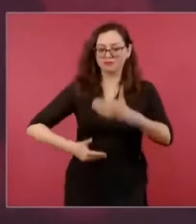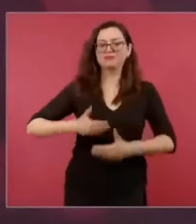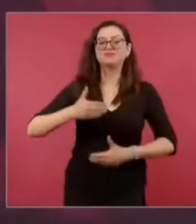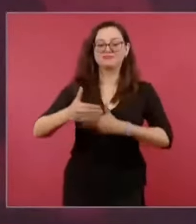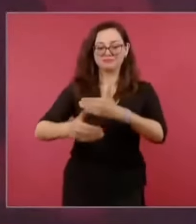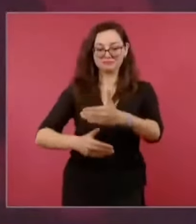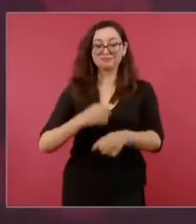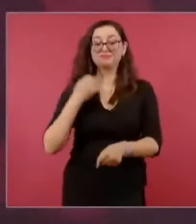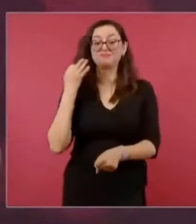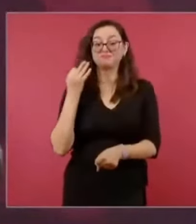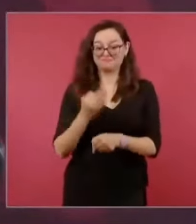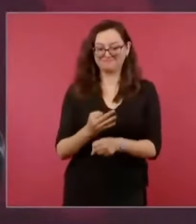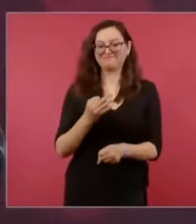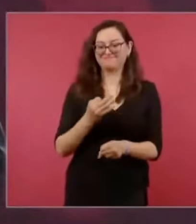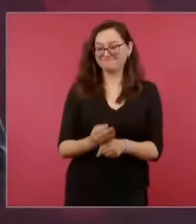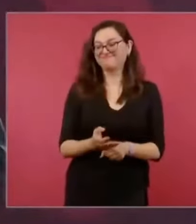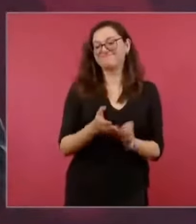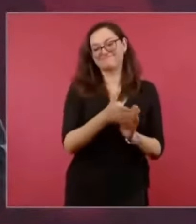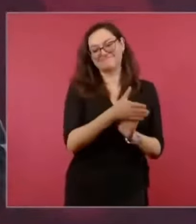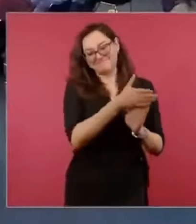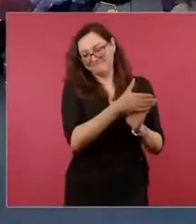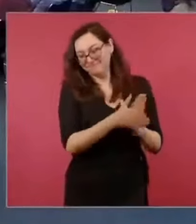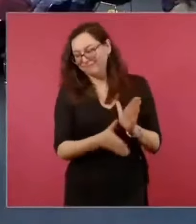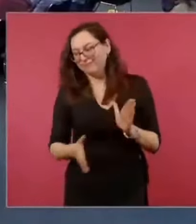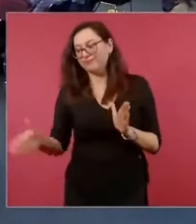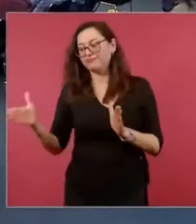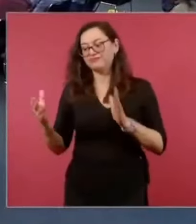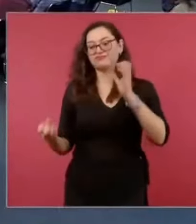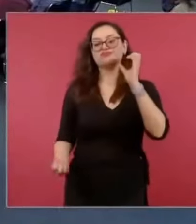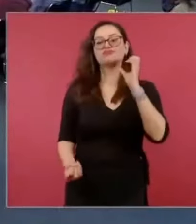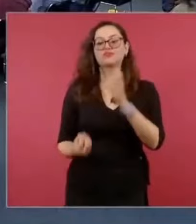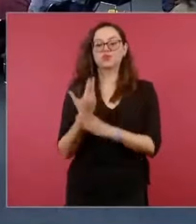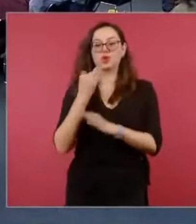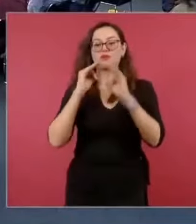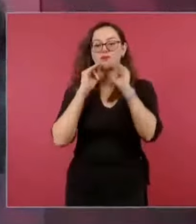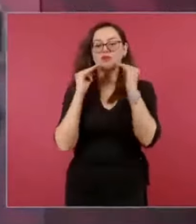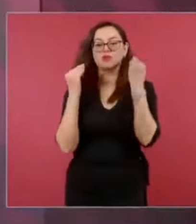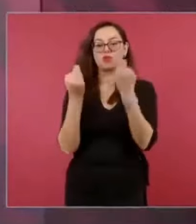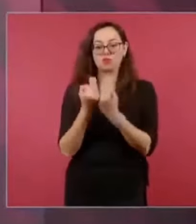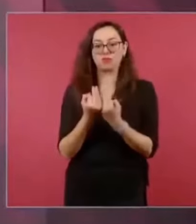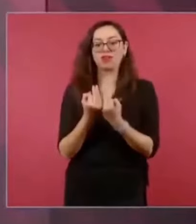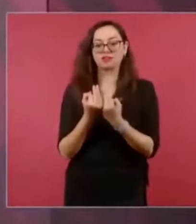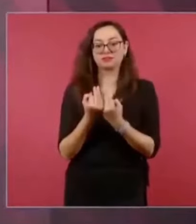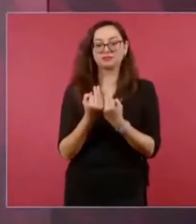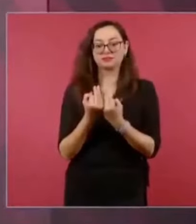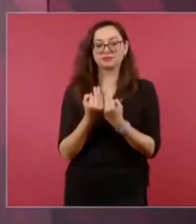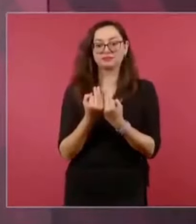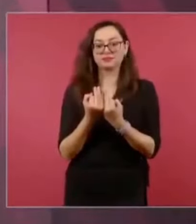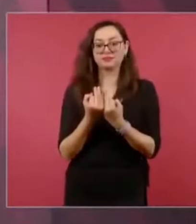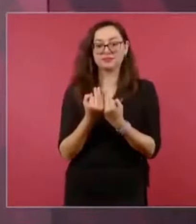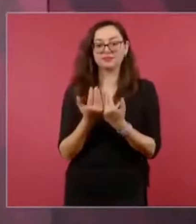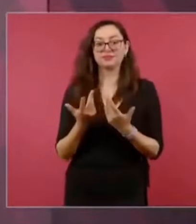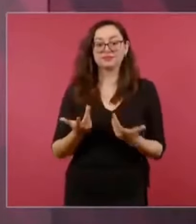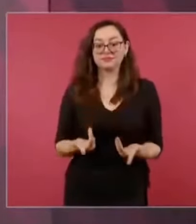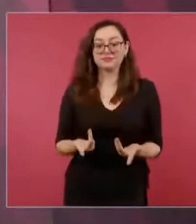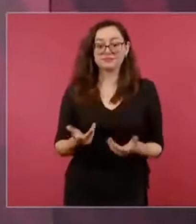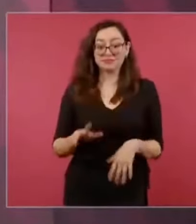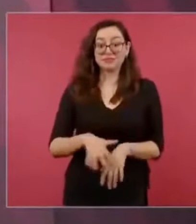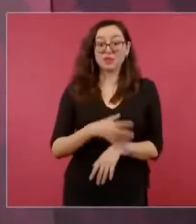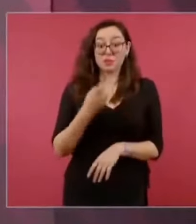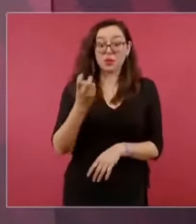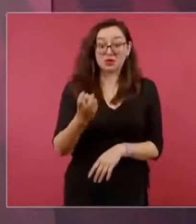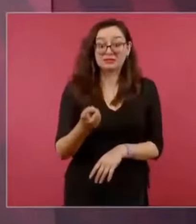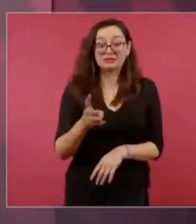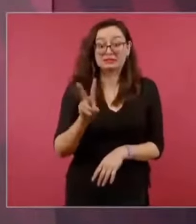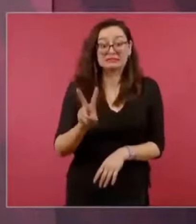que se está iniciando, se están sentando las bases y por eso a veces da dolor de cabeza.